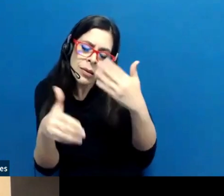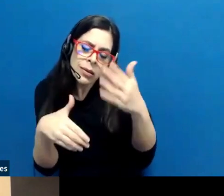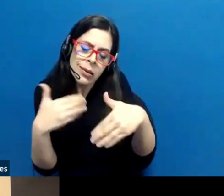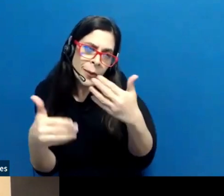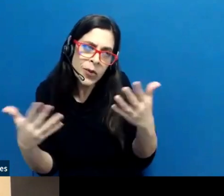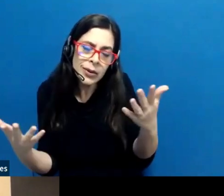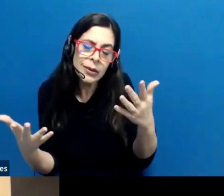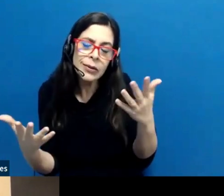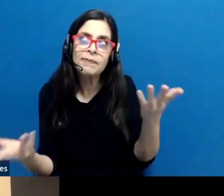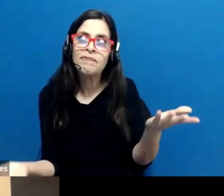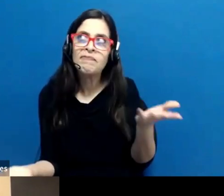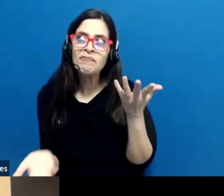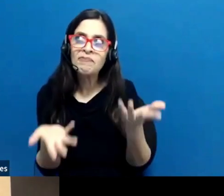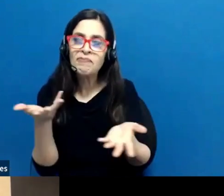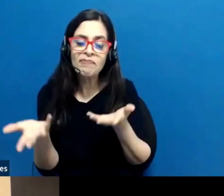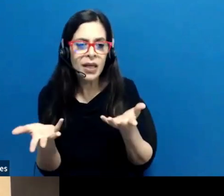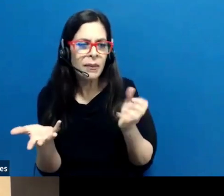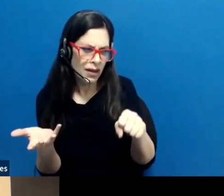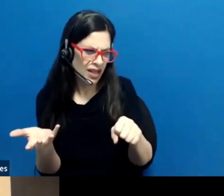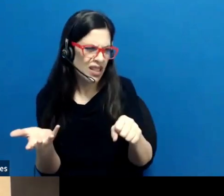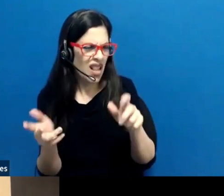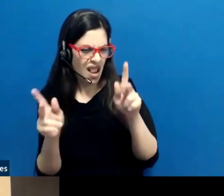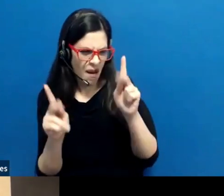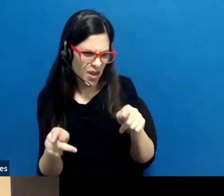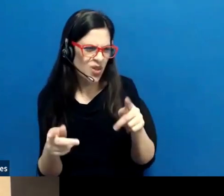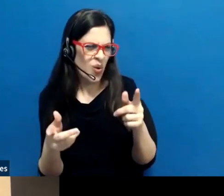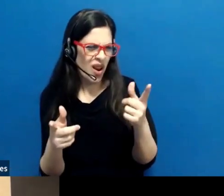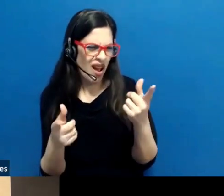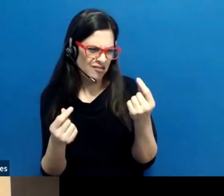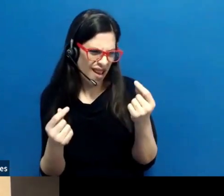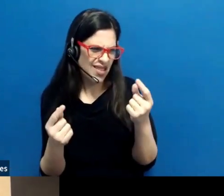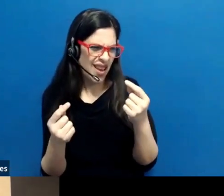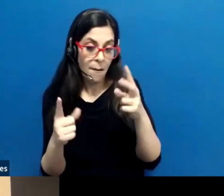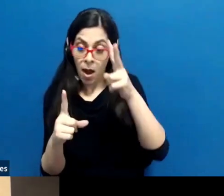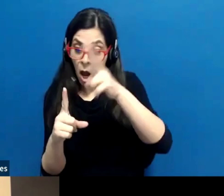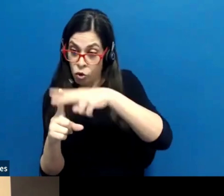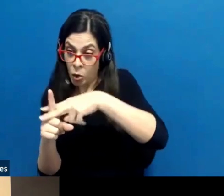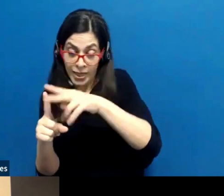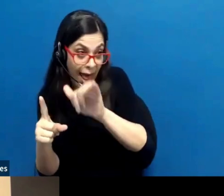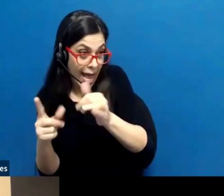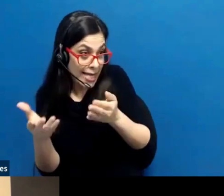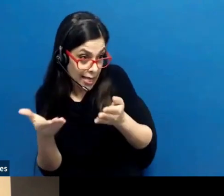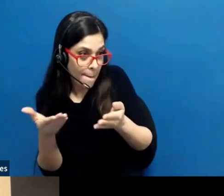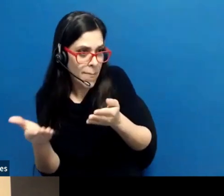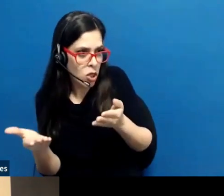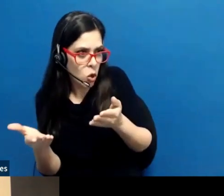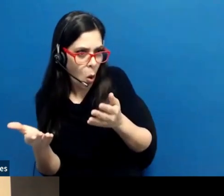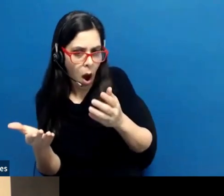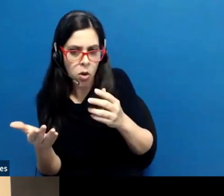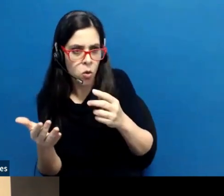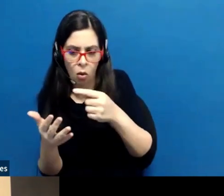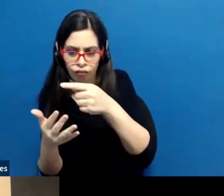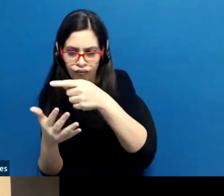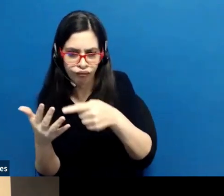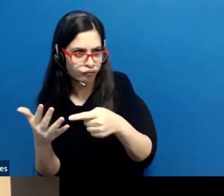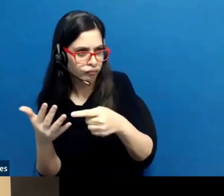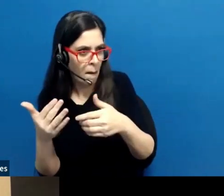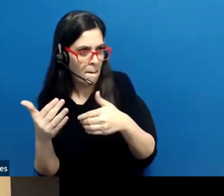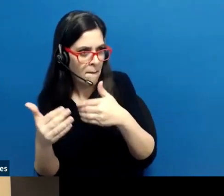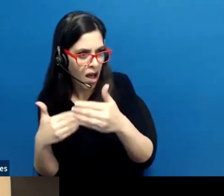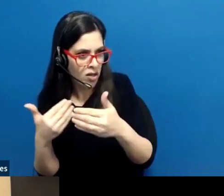que a lo mejor tenga que pasar la persona para solicitar de estos servicios. ¿Hay algún protocolo que se tenga que seguir?